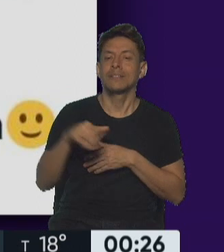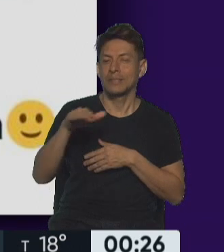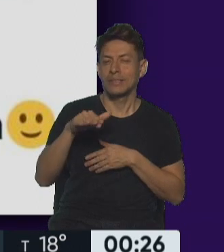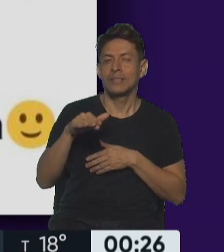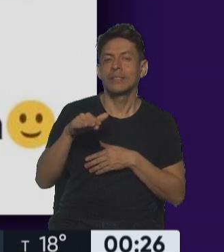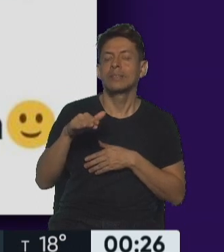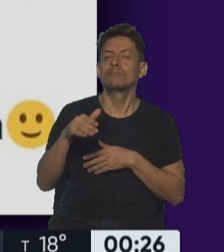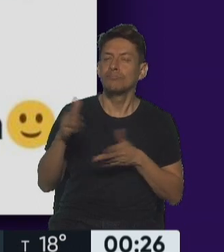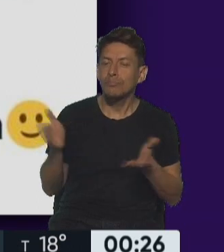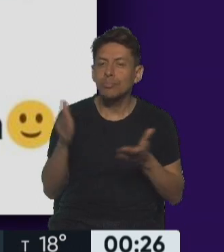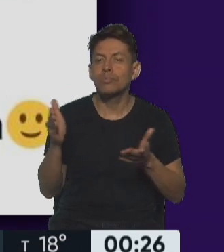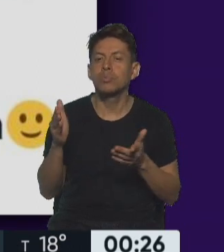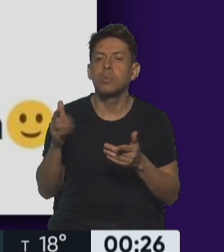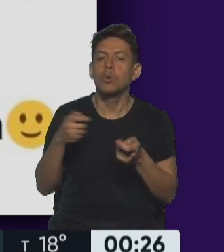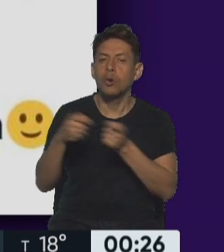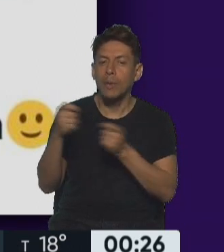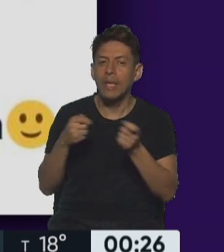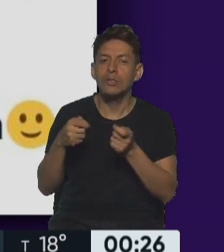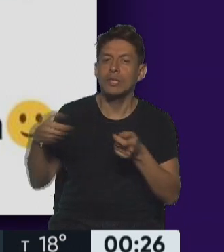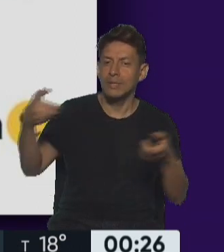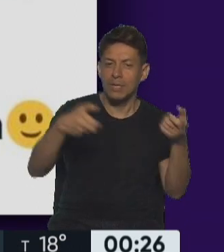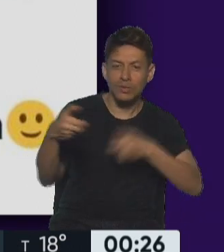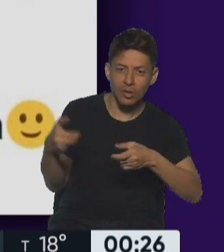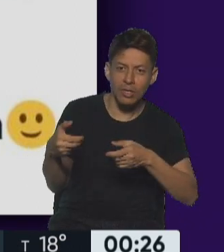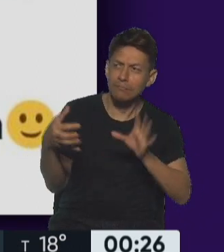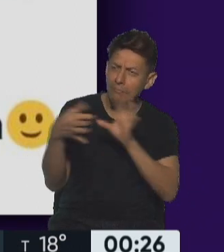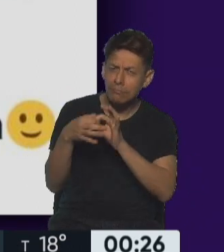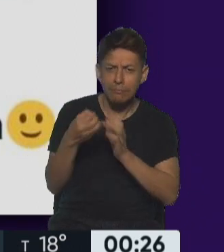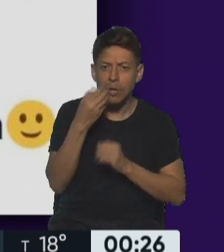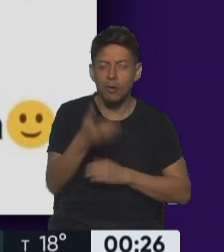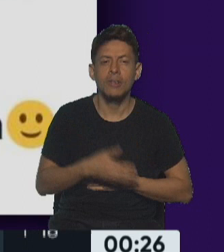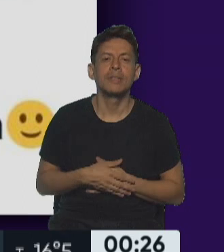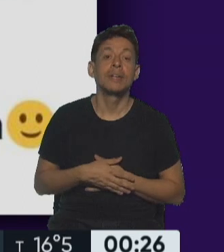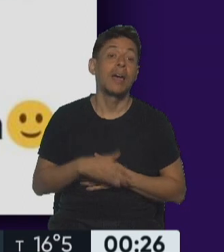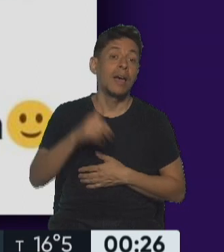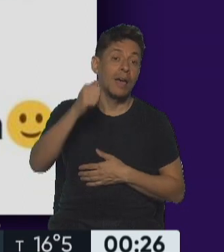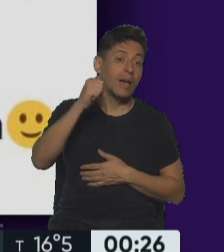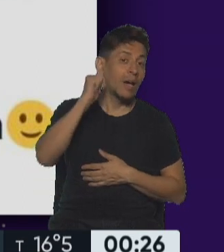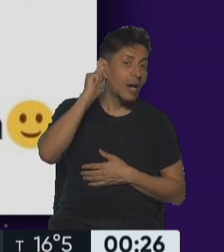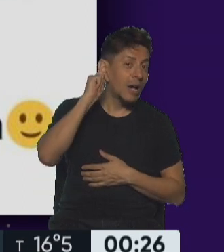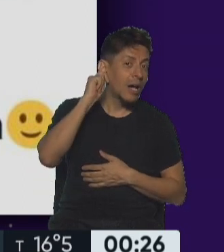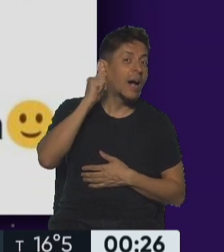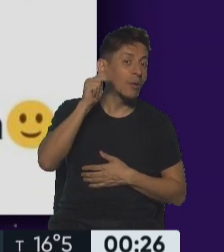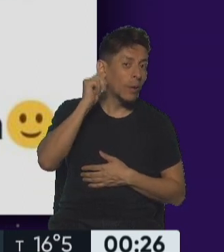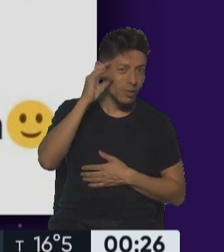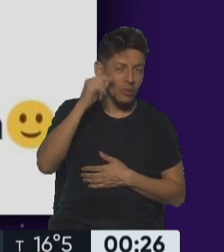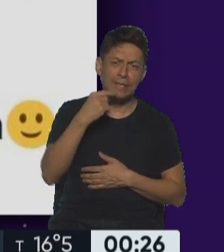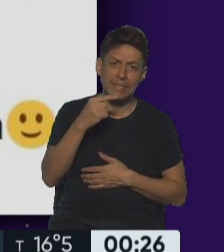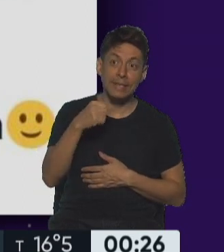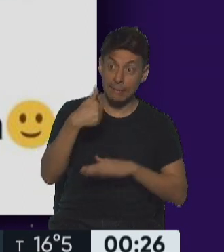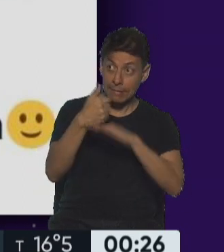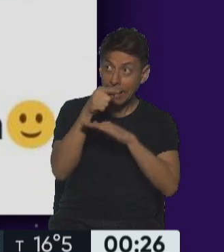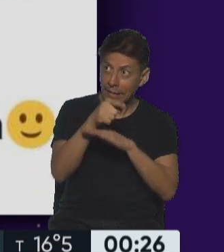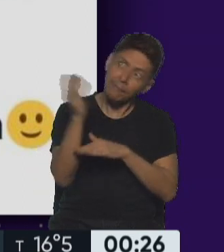comercio, las inversiones y fortalecer la relación. Bueno, Arguello directamente le dice, che, vamos a estar allá, venite, vamos a trabajar juntos. Y si